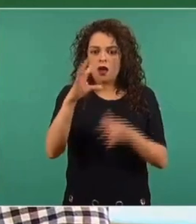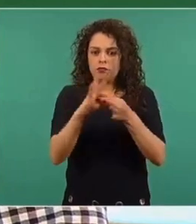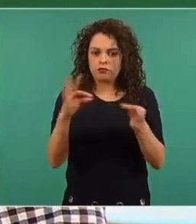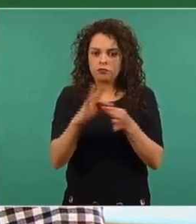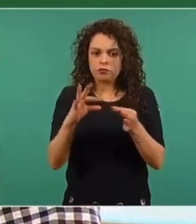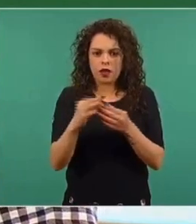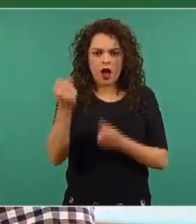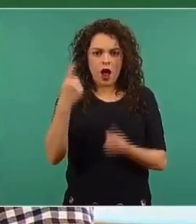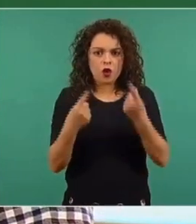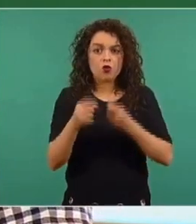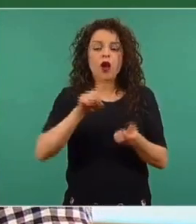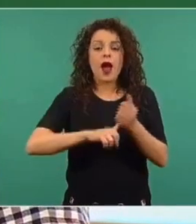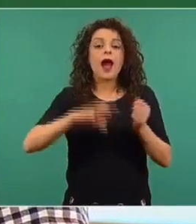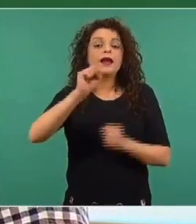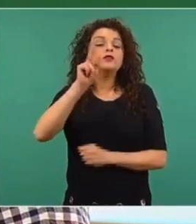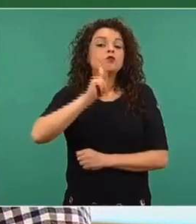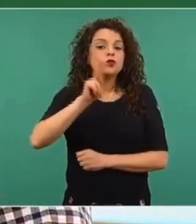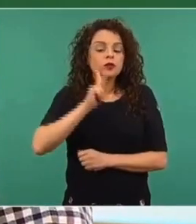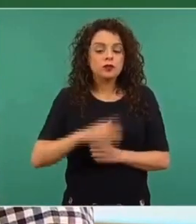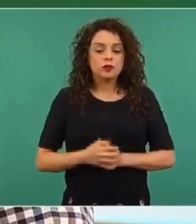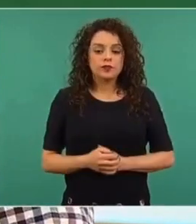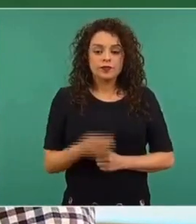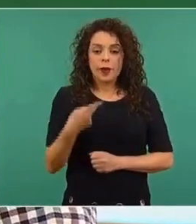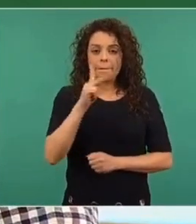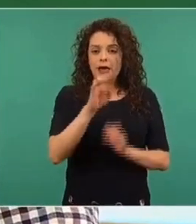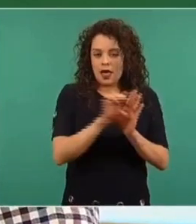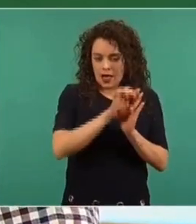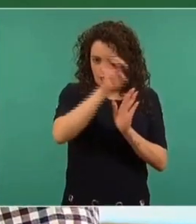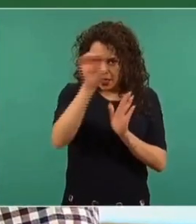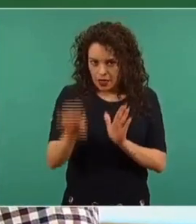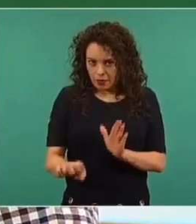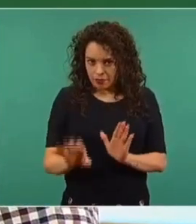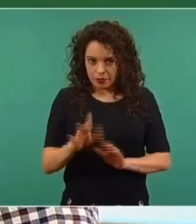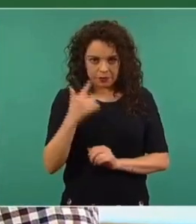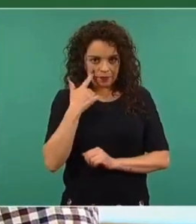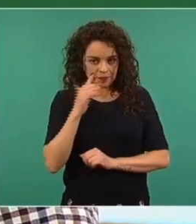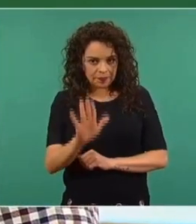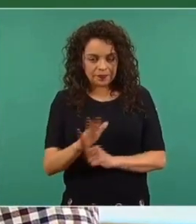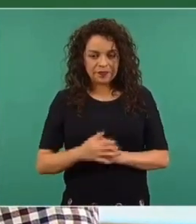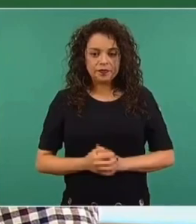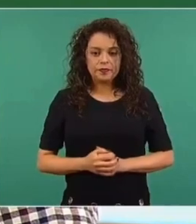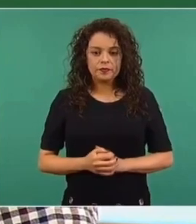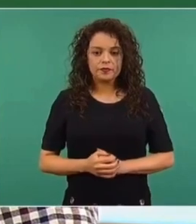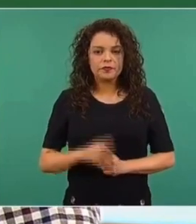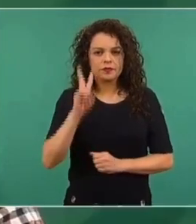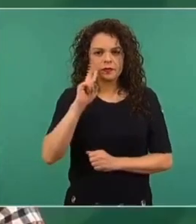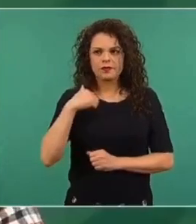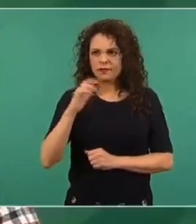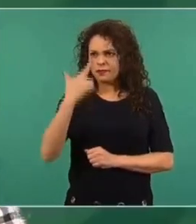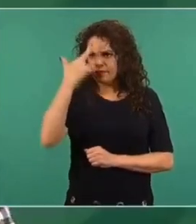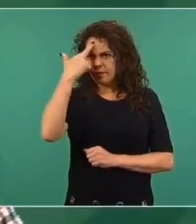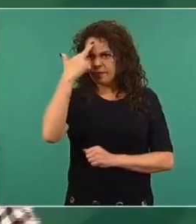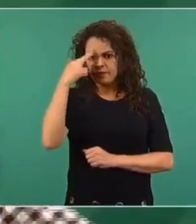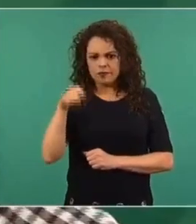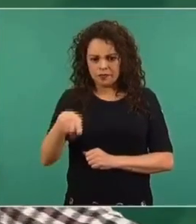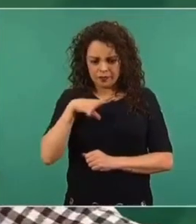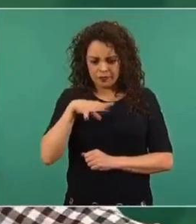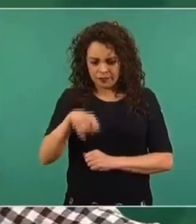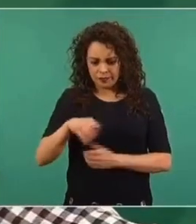está siendo analizado, pero por ejemplo, a ver si me acuerdo, aquí lo tengo, aquí lo tengo,